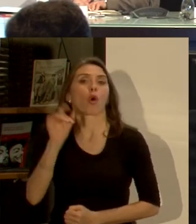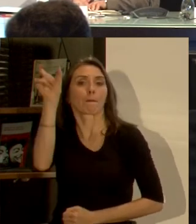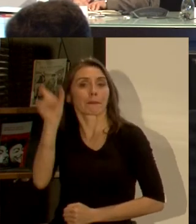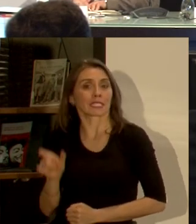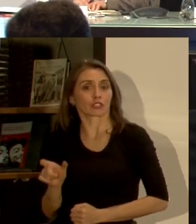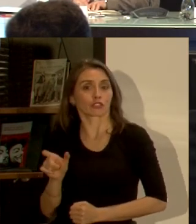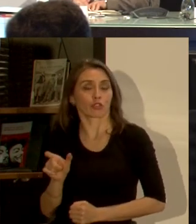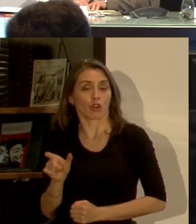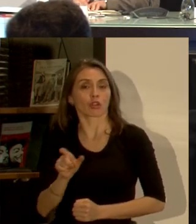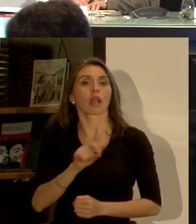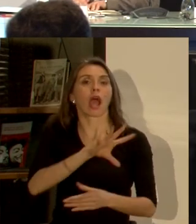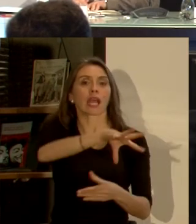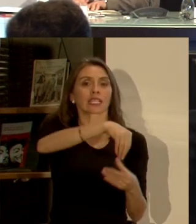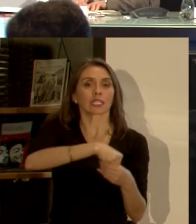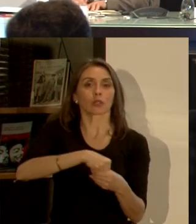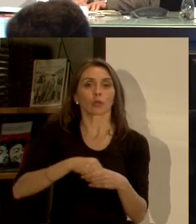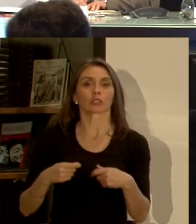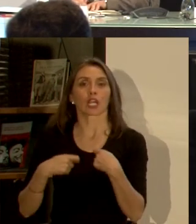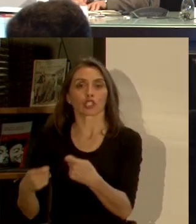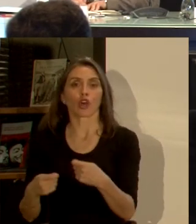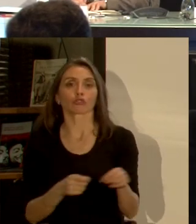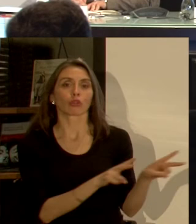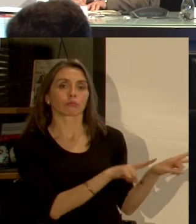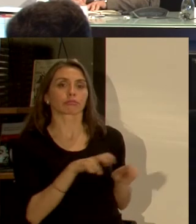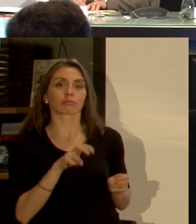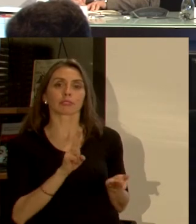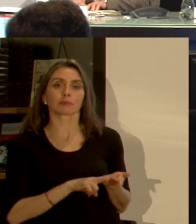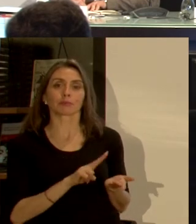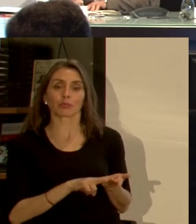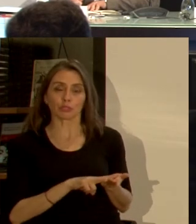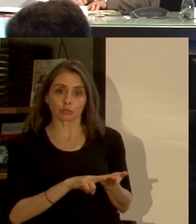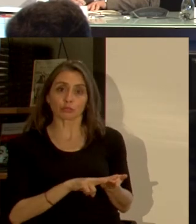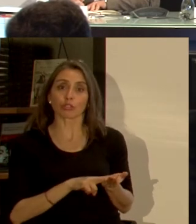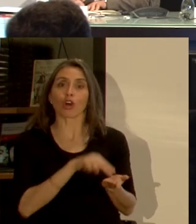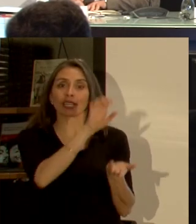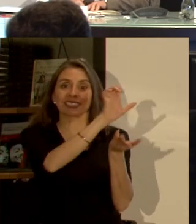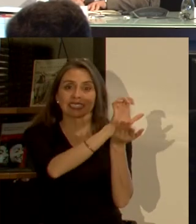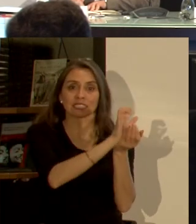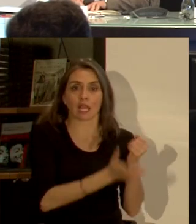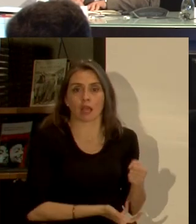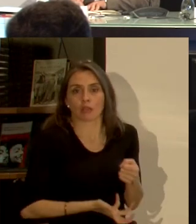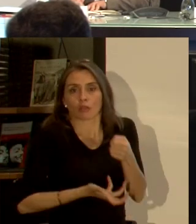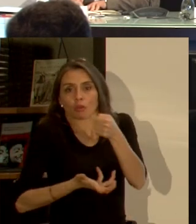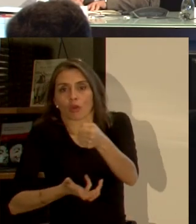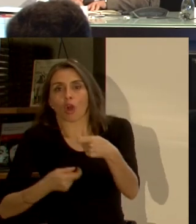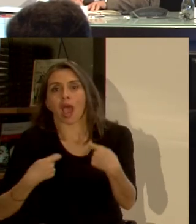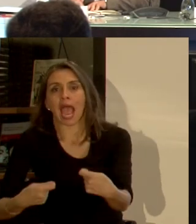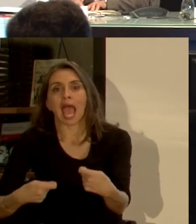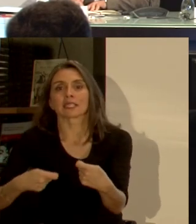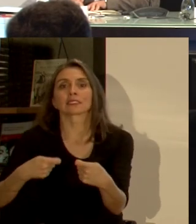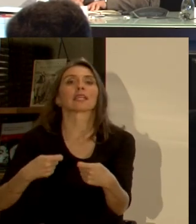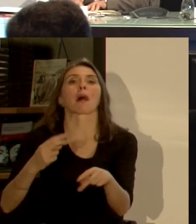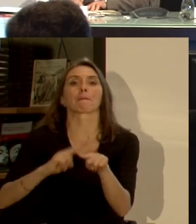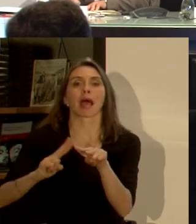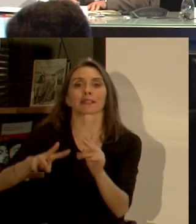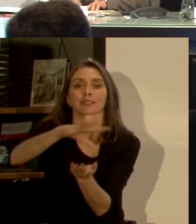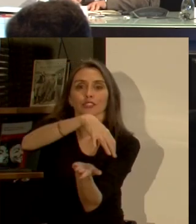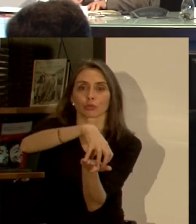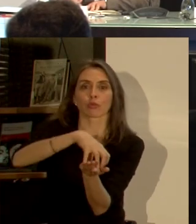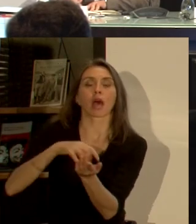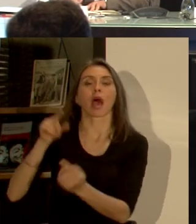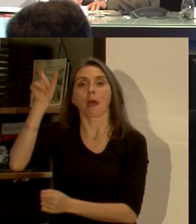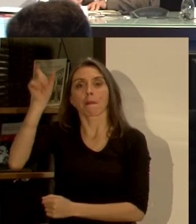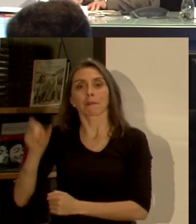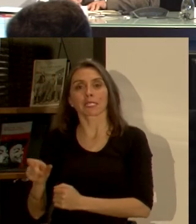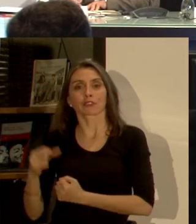incluir en su costo y así hacer partícipe de la inversión que hace el estado en la ciudad para que no solamente el privado